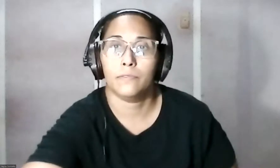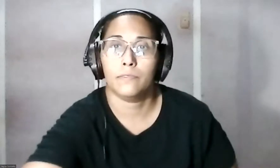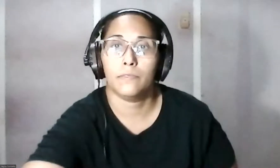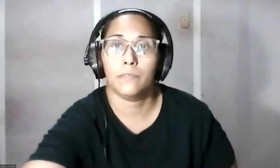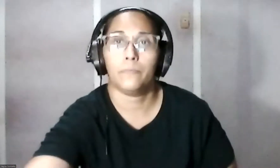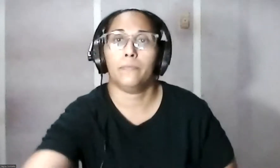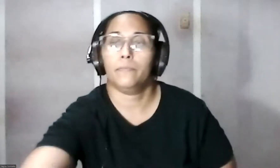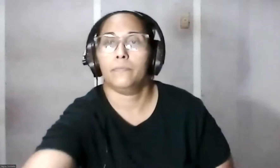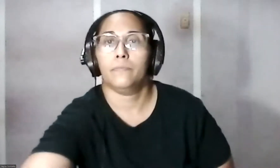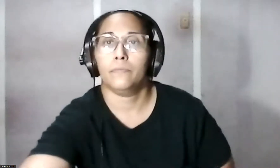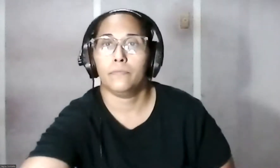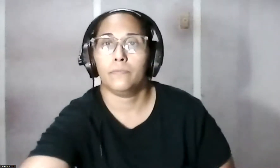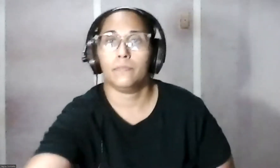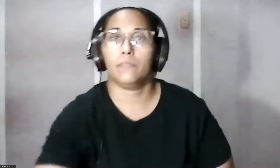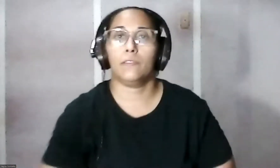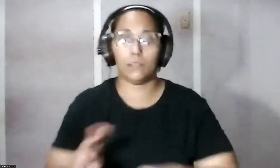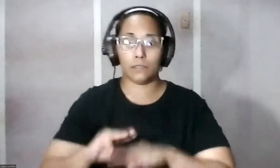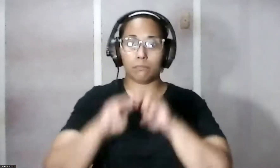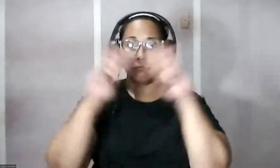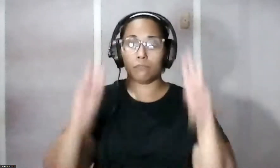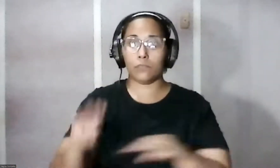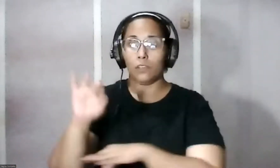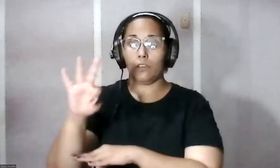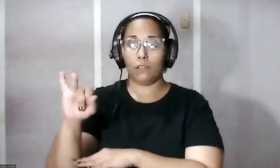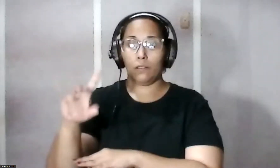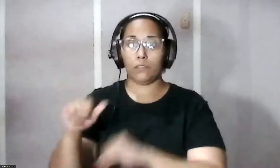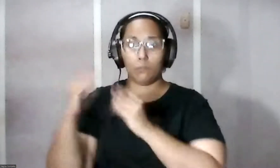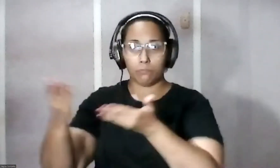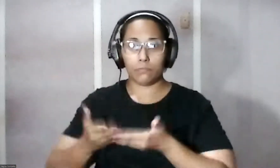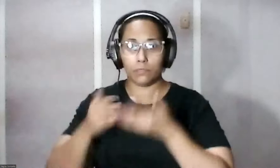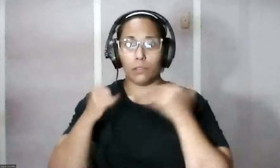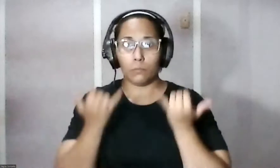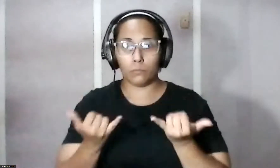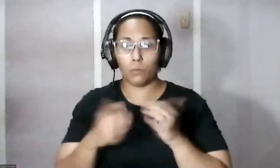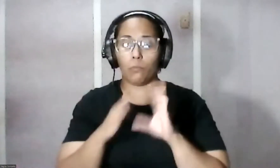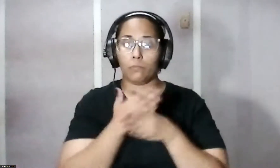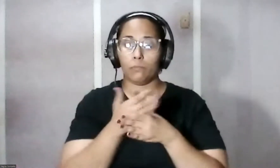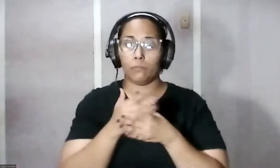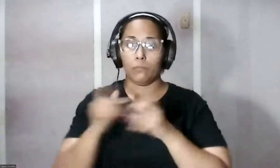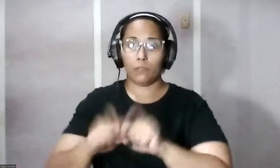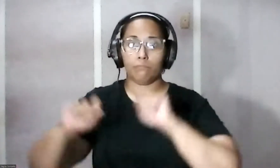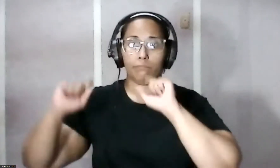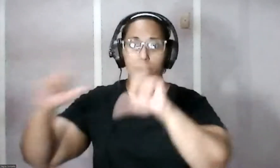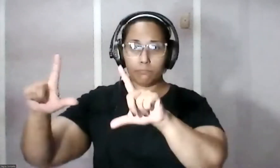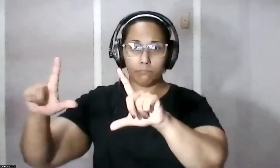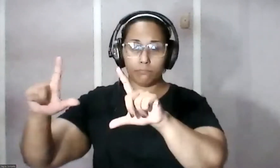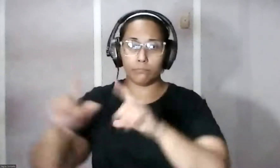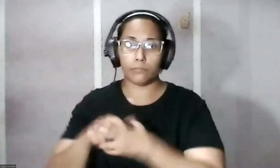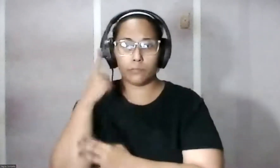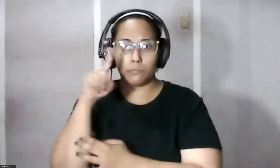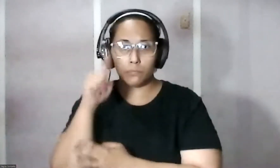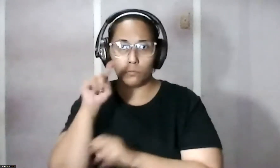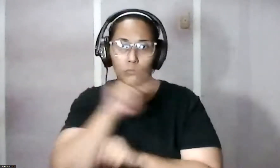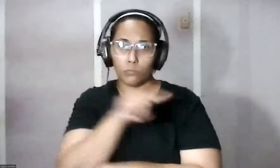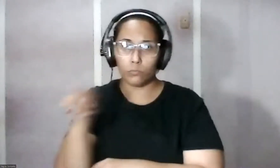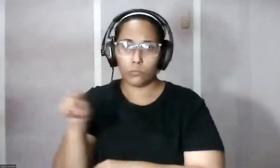Felisa Rincón por invitarme a estar hoy aquí. Voy a compartir mi pantalla para que puedan ver